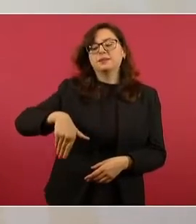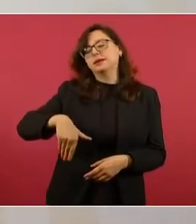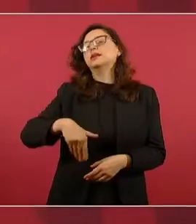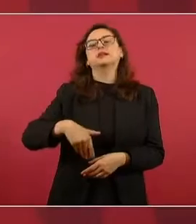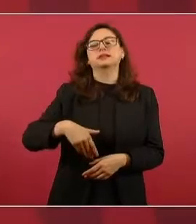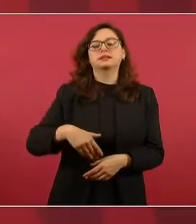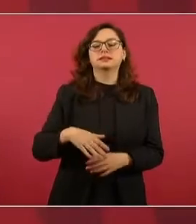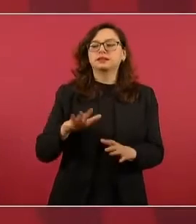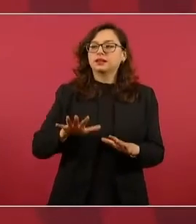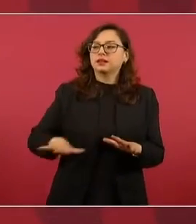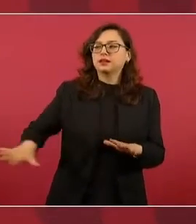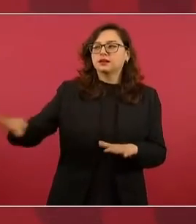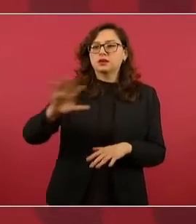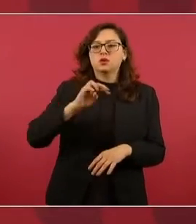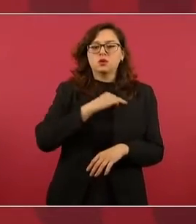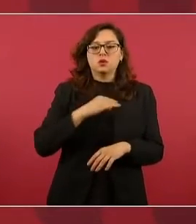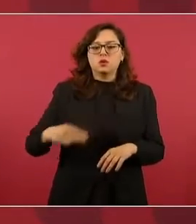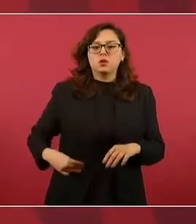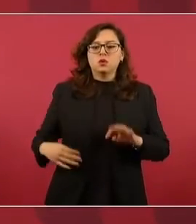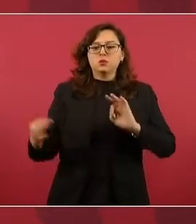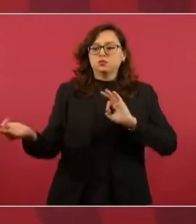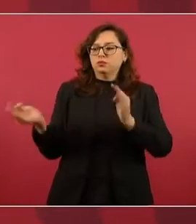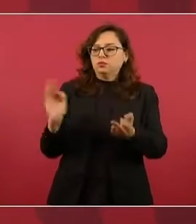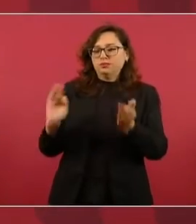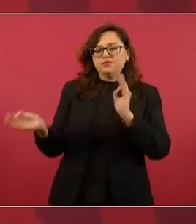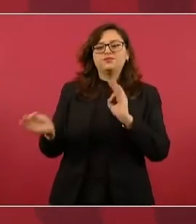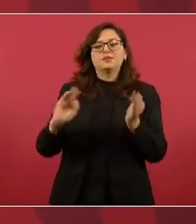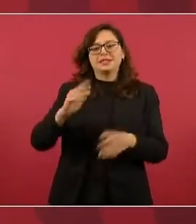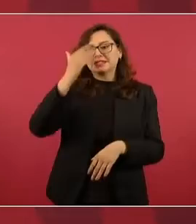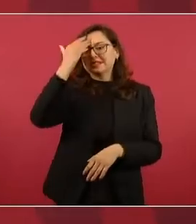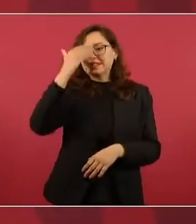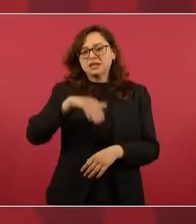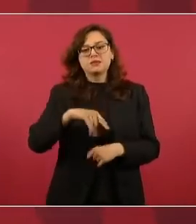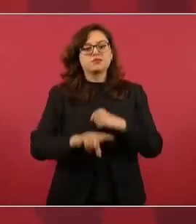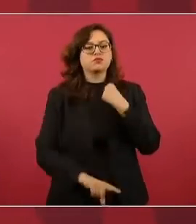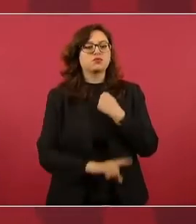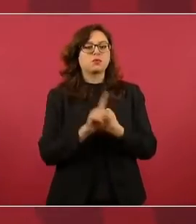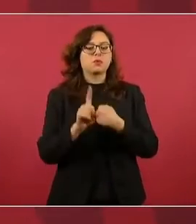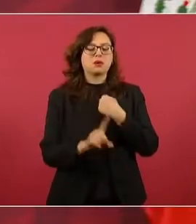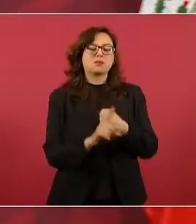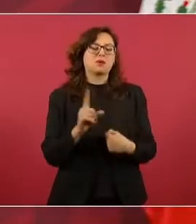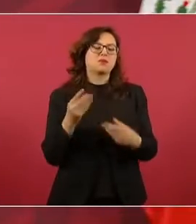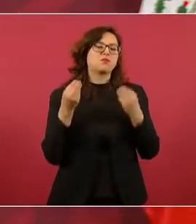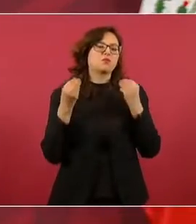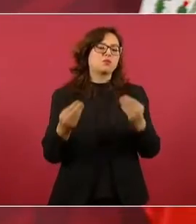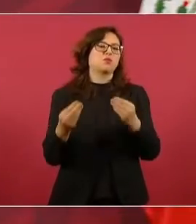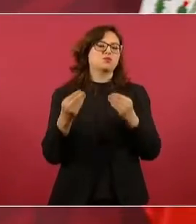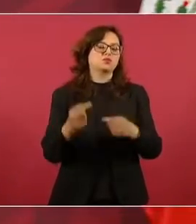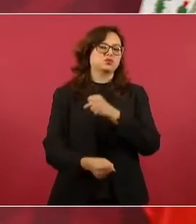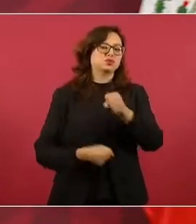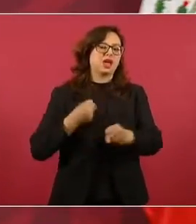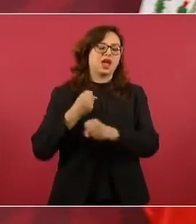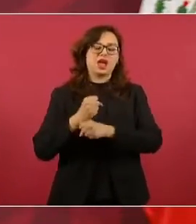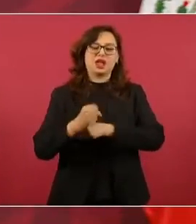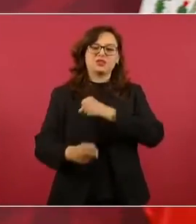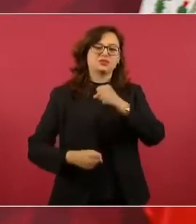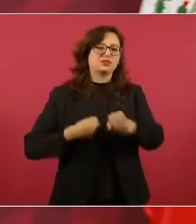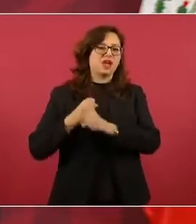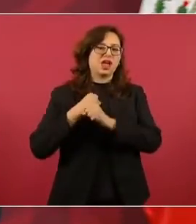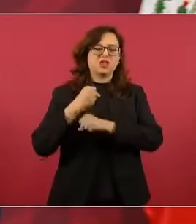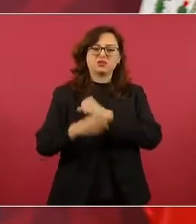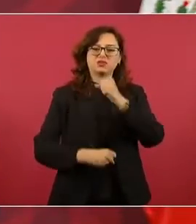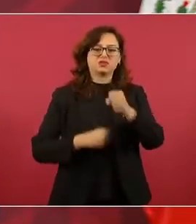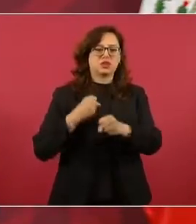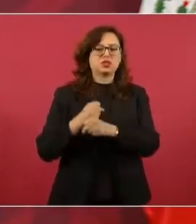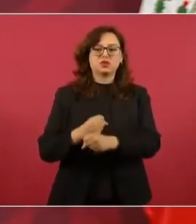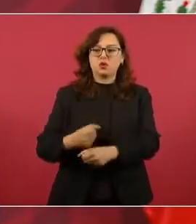en Cril, saben perfectamente, en Batopilas, en Morelos, saben muy